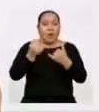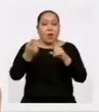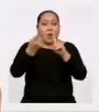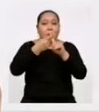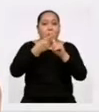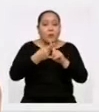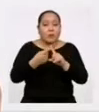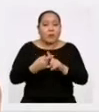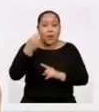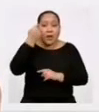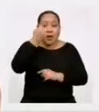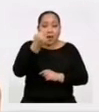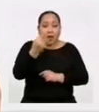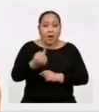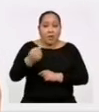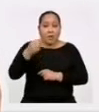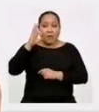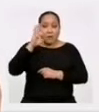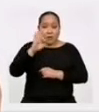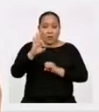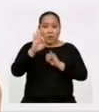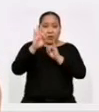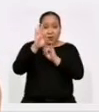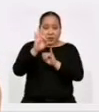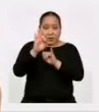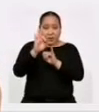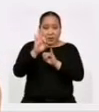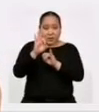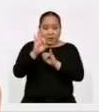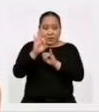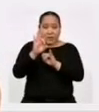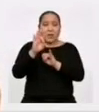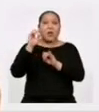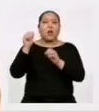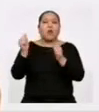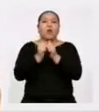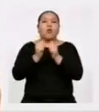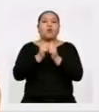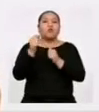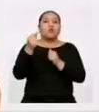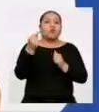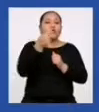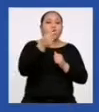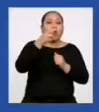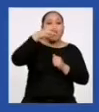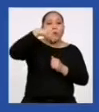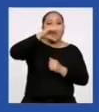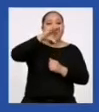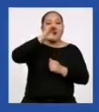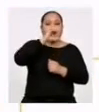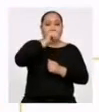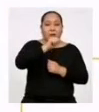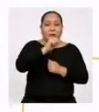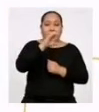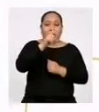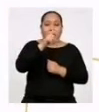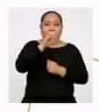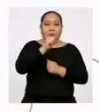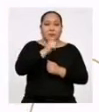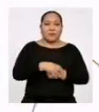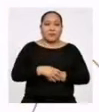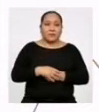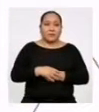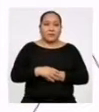multiplicar cada frecuencia absoluta F sub Y con su respectiva marca de clase X sub Y. De ahí